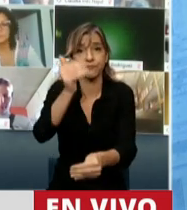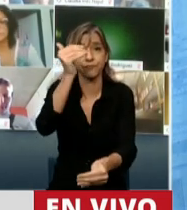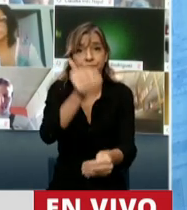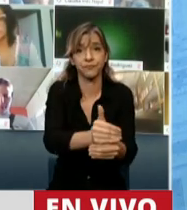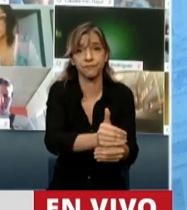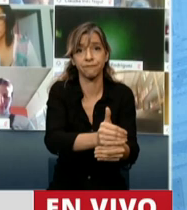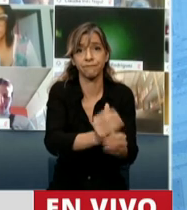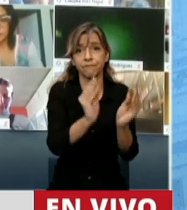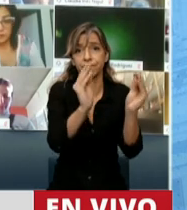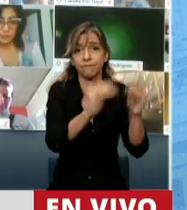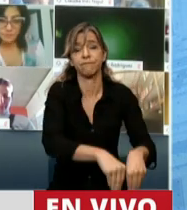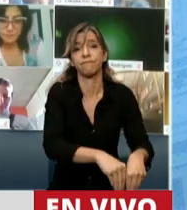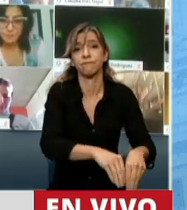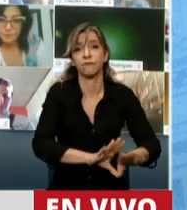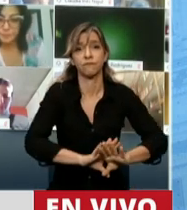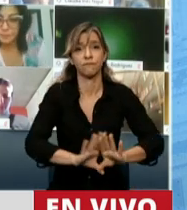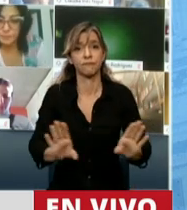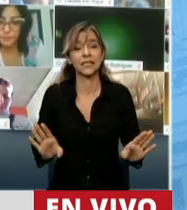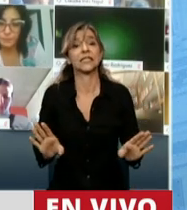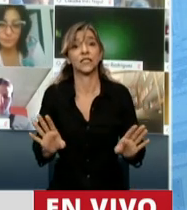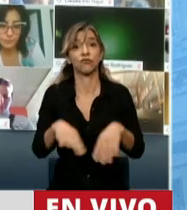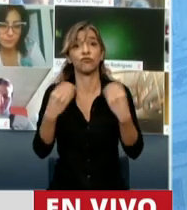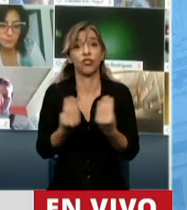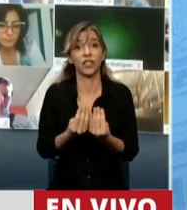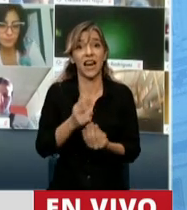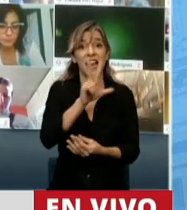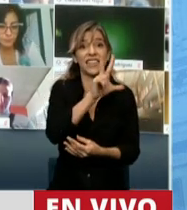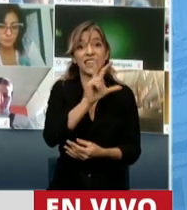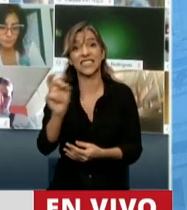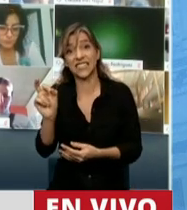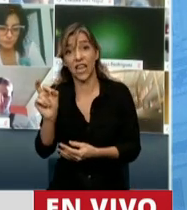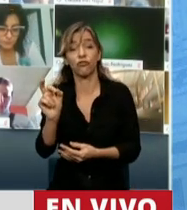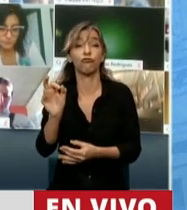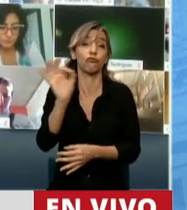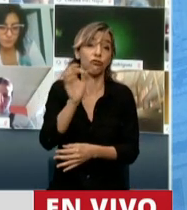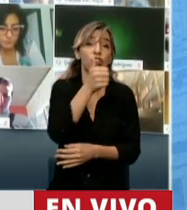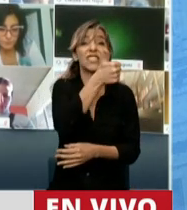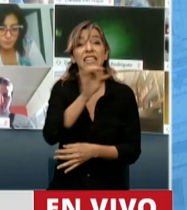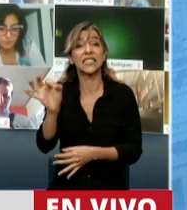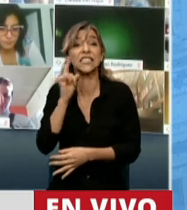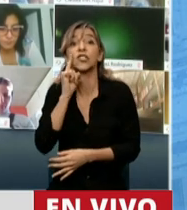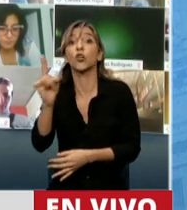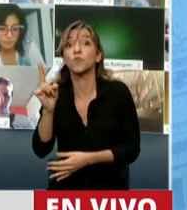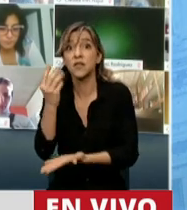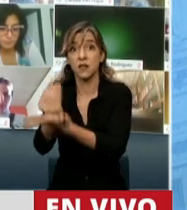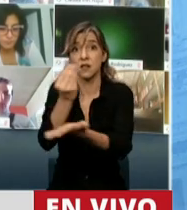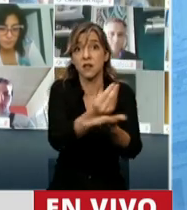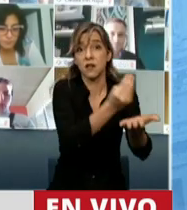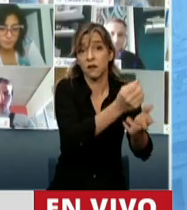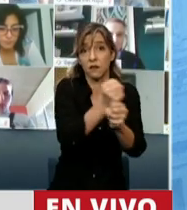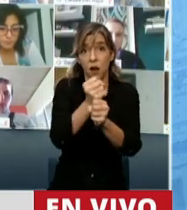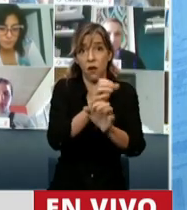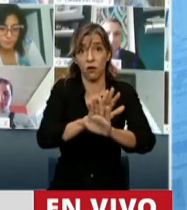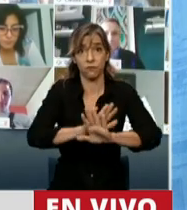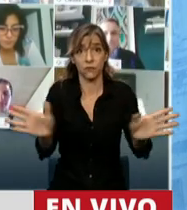bajaron sus persianas, lo que representa unos 300.000 a 600.000 puestos de trabajo. Según la OCDE,